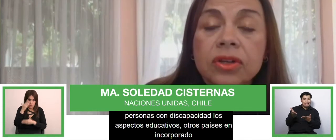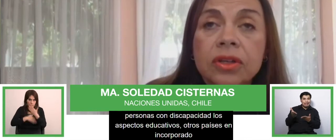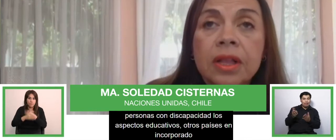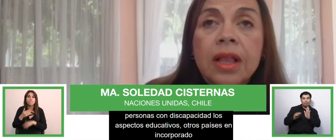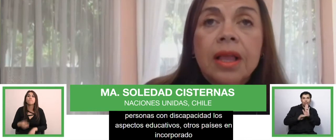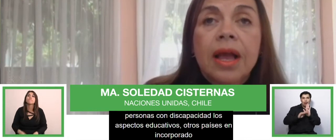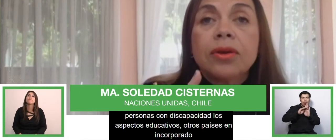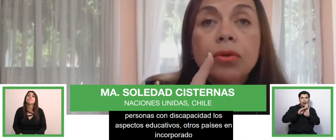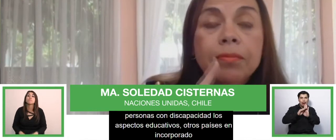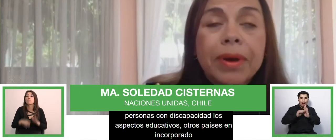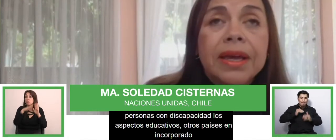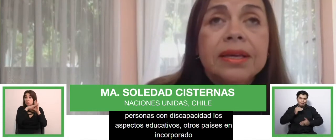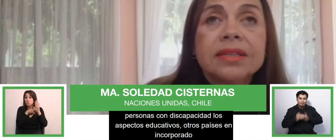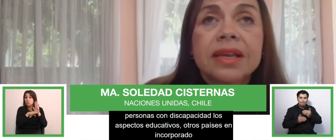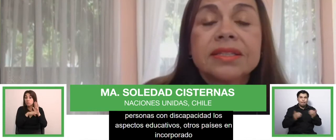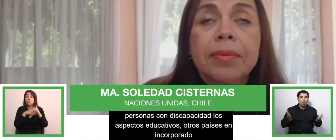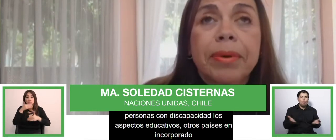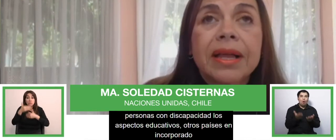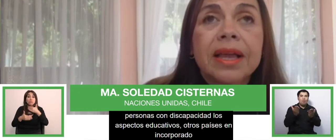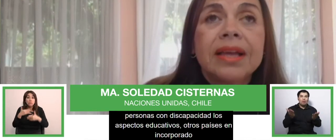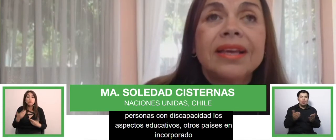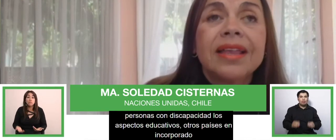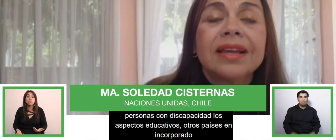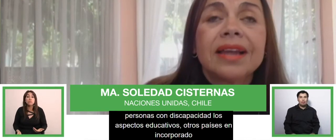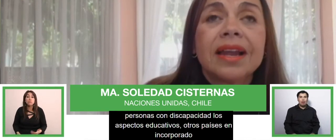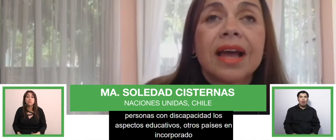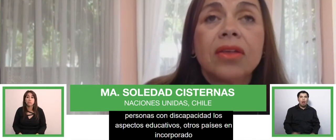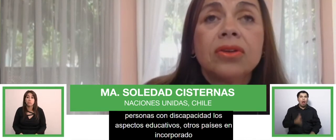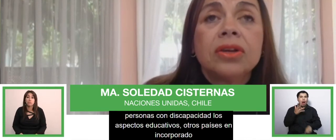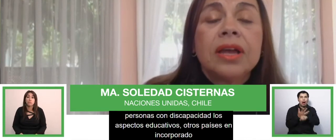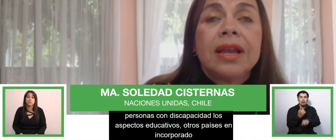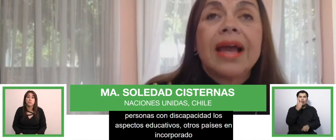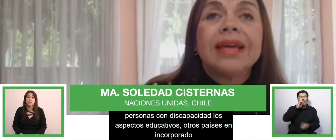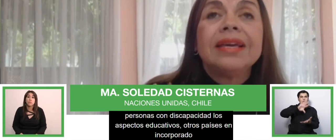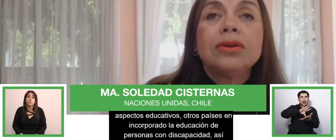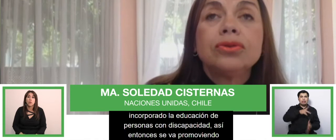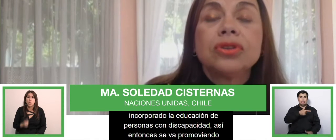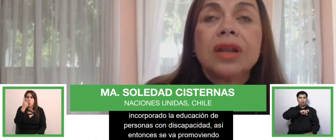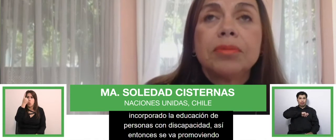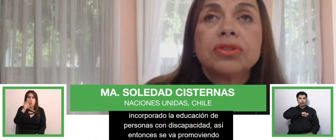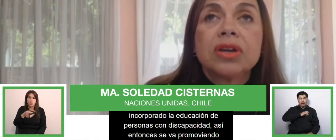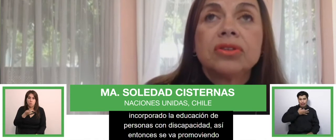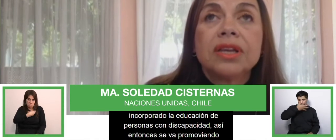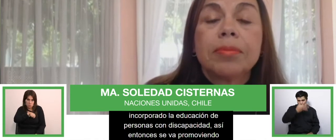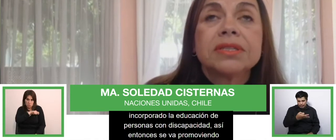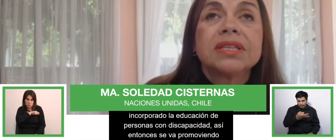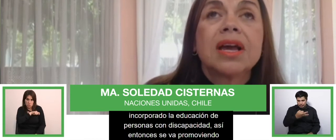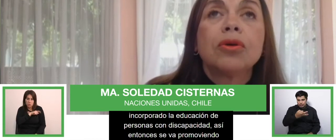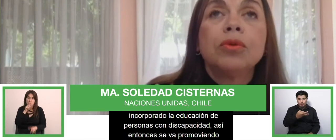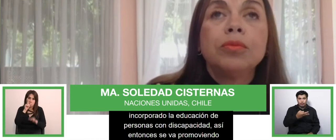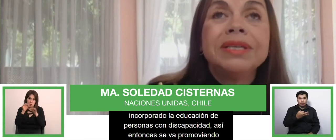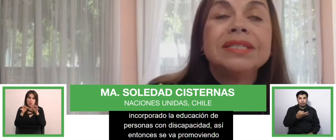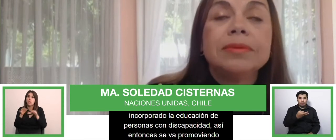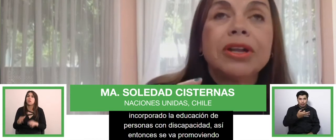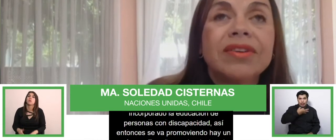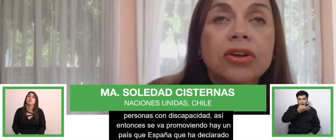esto. Hay un país que es España, el que ha declarado la inclusión de las personas con discapacidad como un principio a nivel